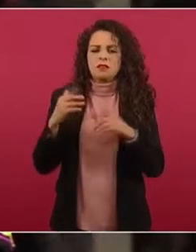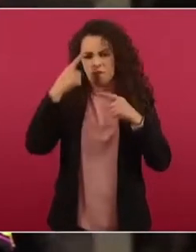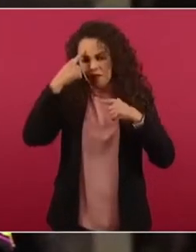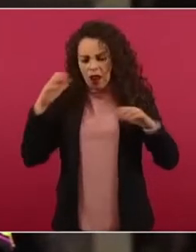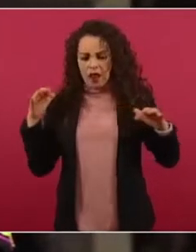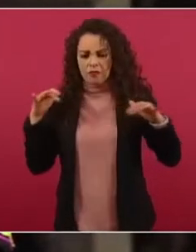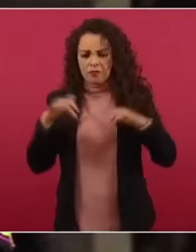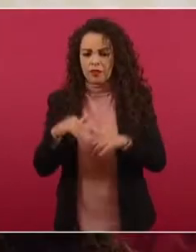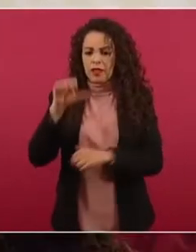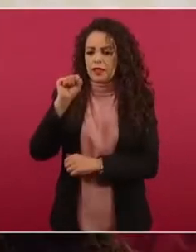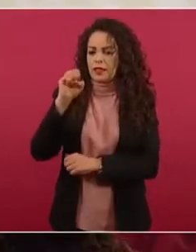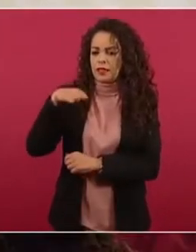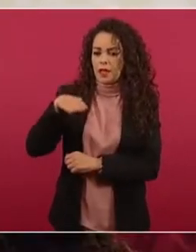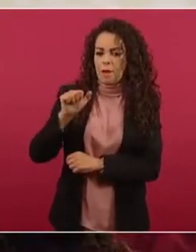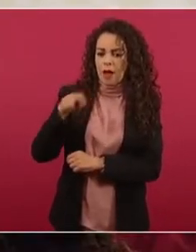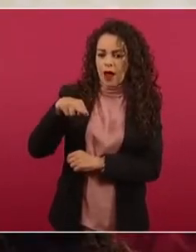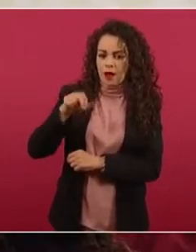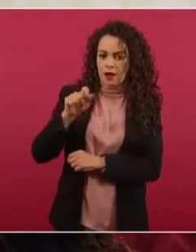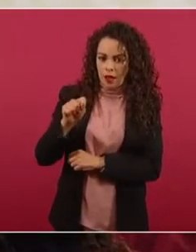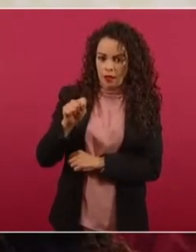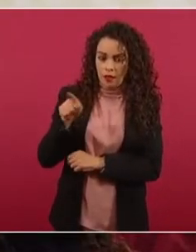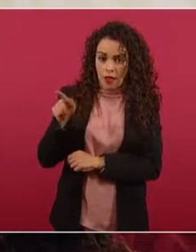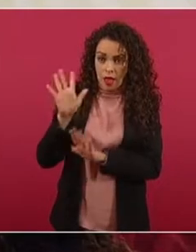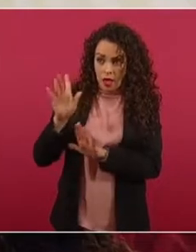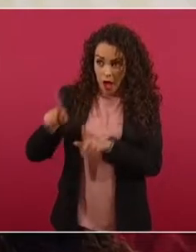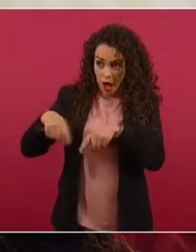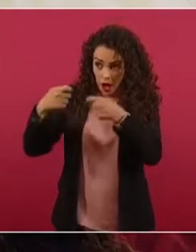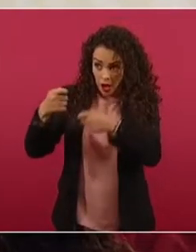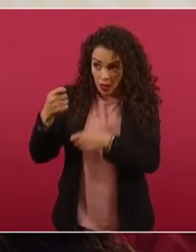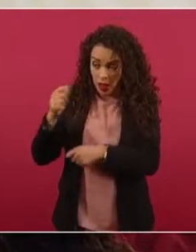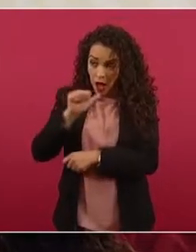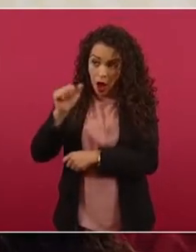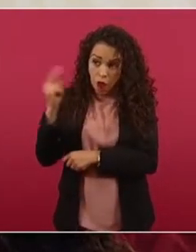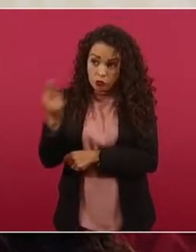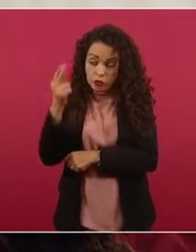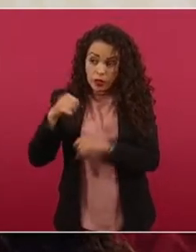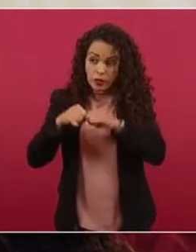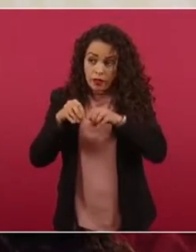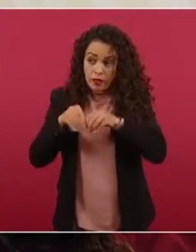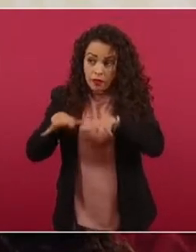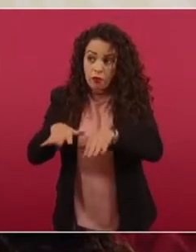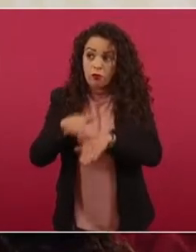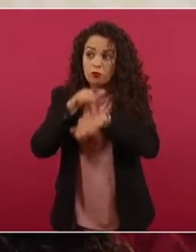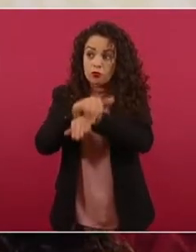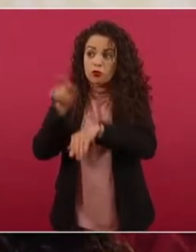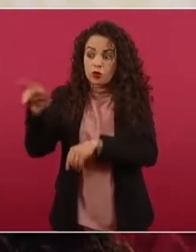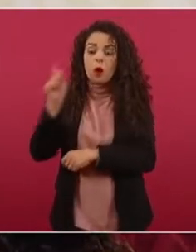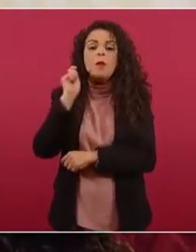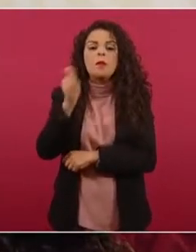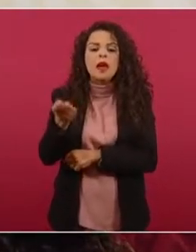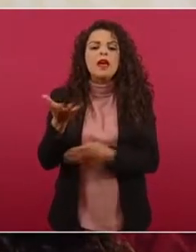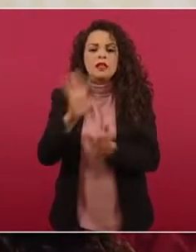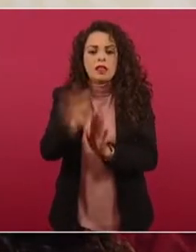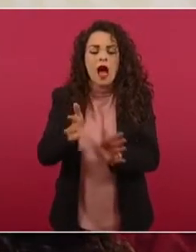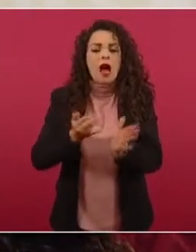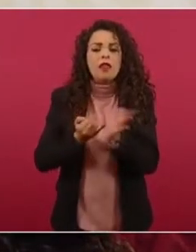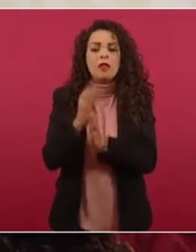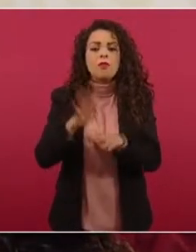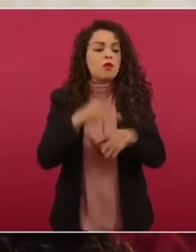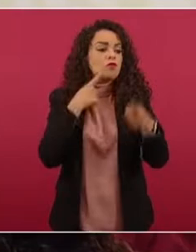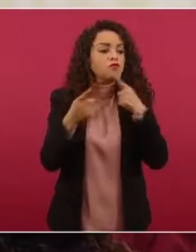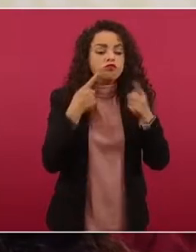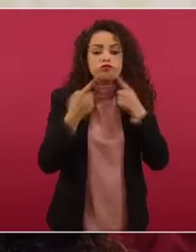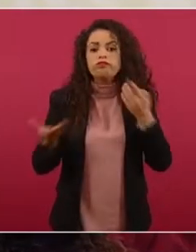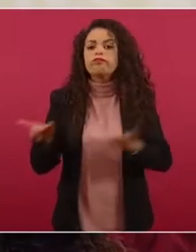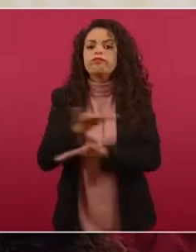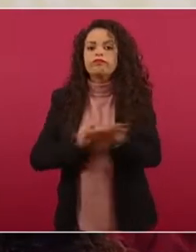ya le hicieron llegar algún informe, qué fue la resolución a la que llegaron, qué fue lo que